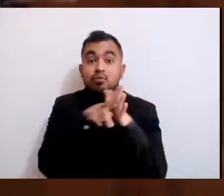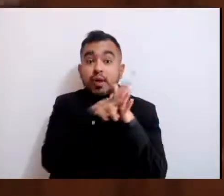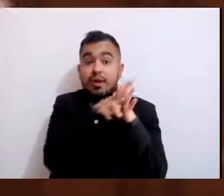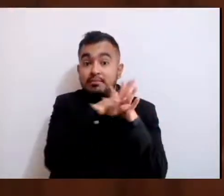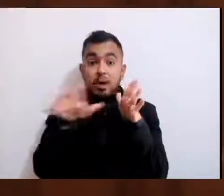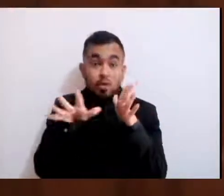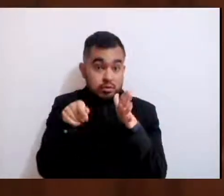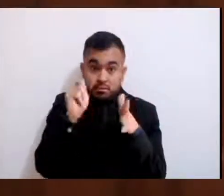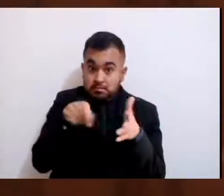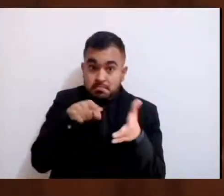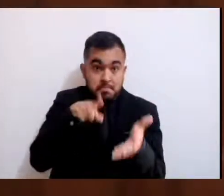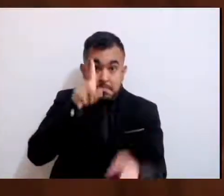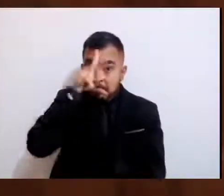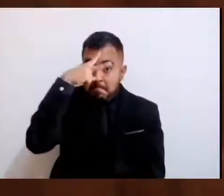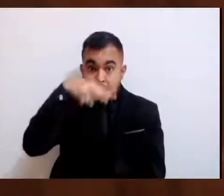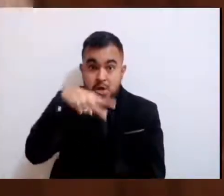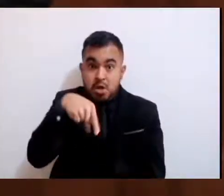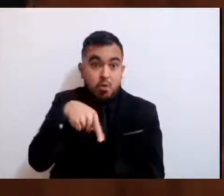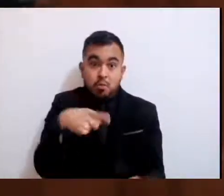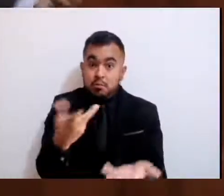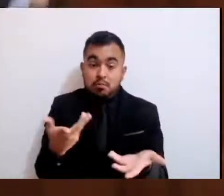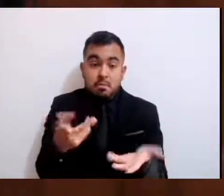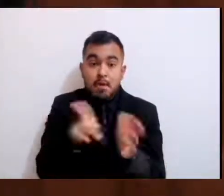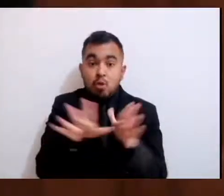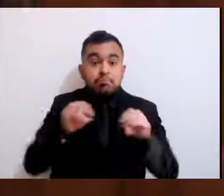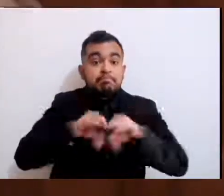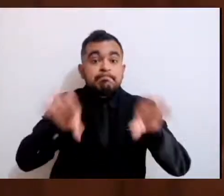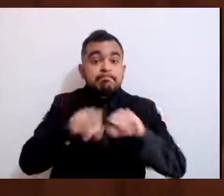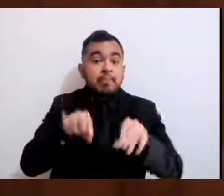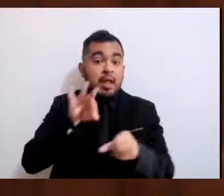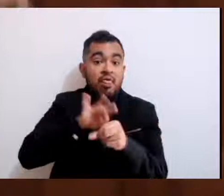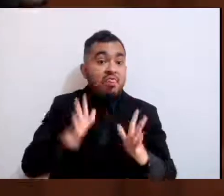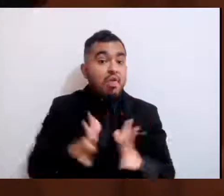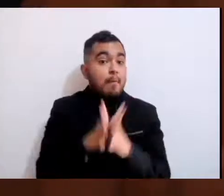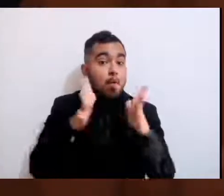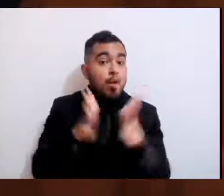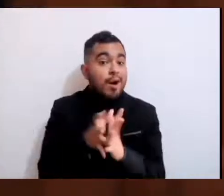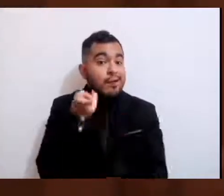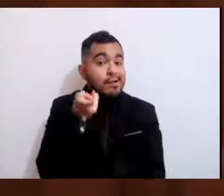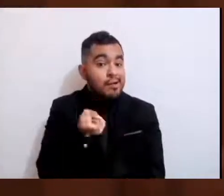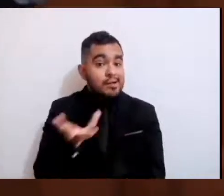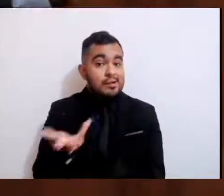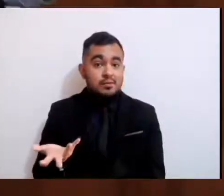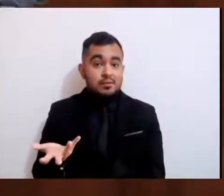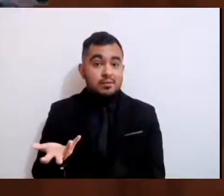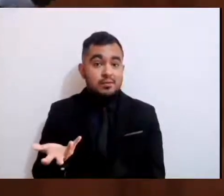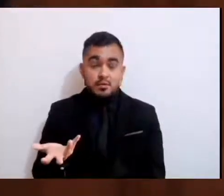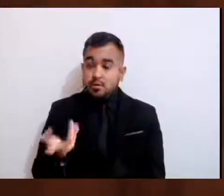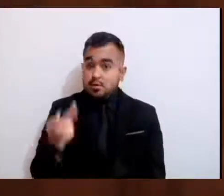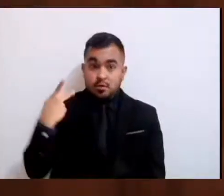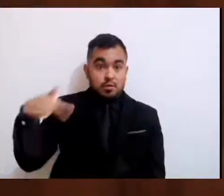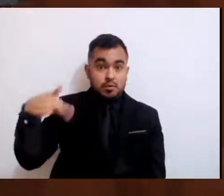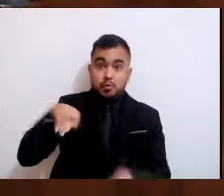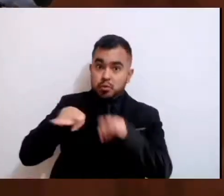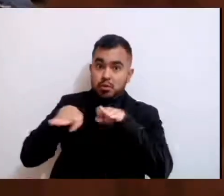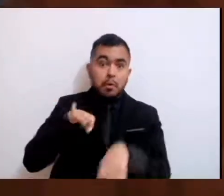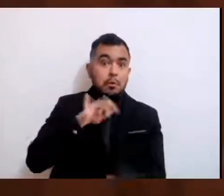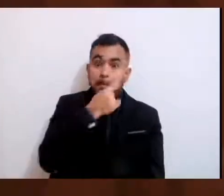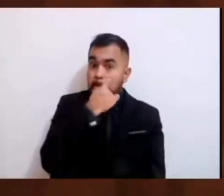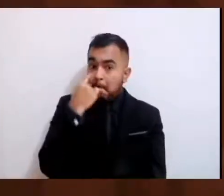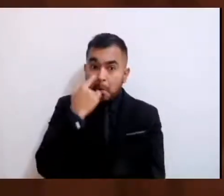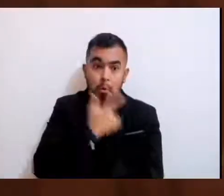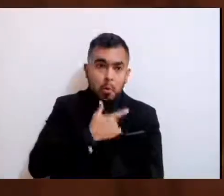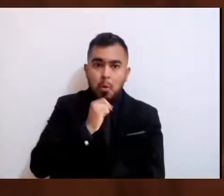en este país, nos guste o no nos guste las cosas, es su trabajo, la tienen que